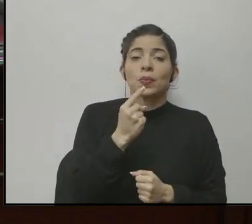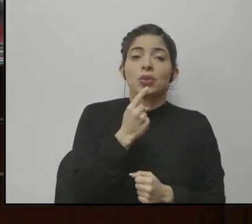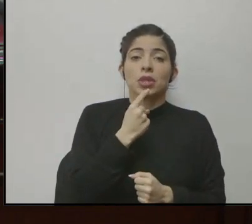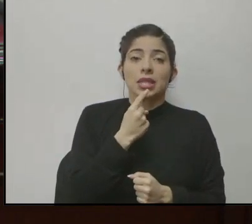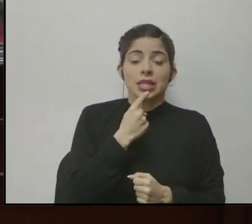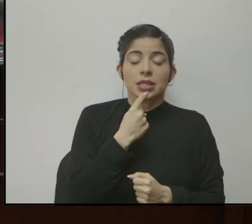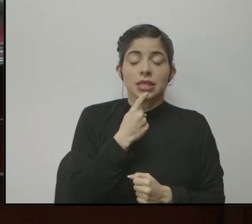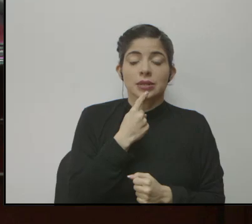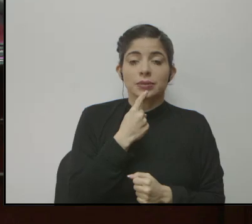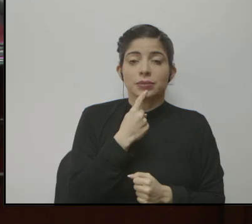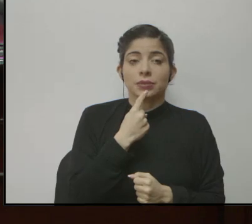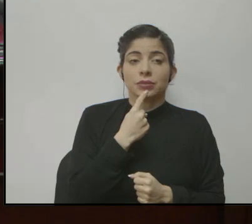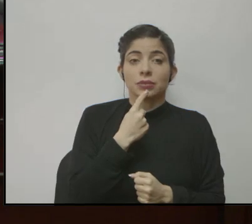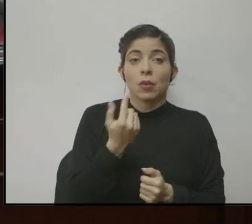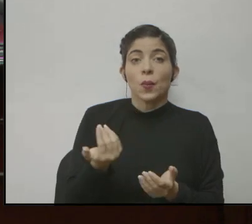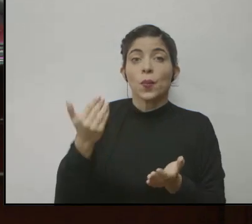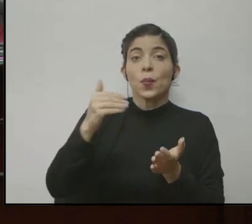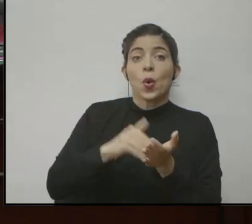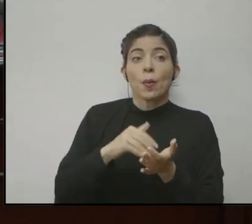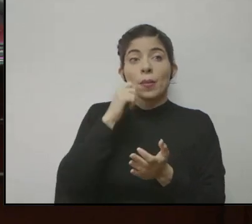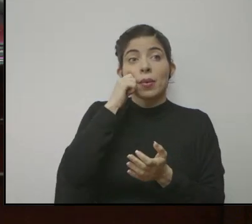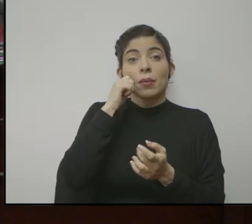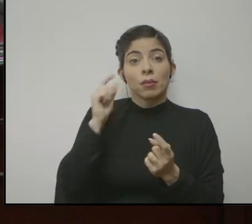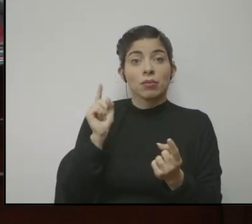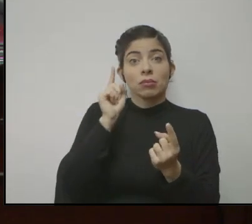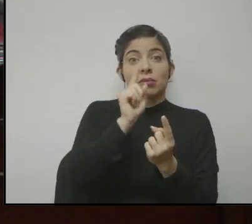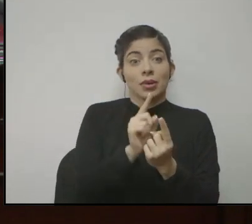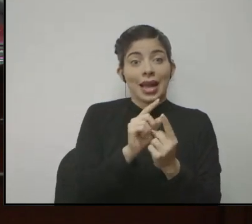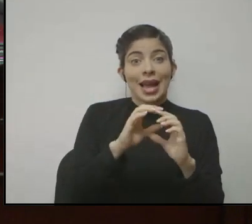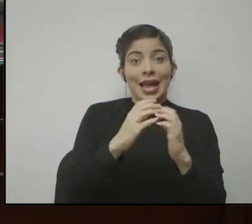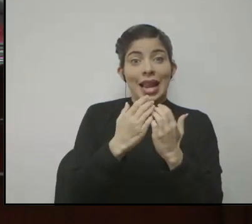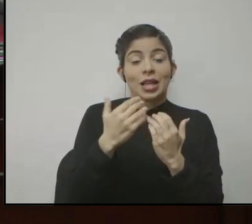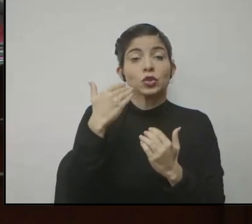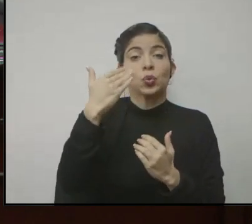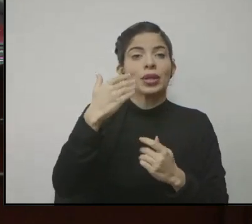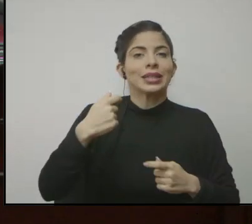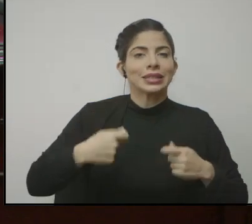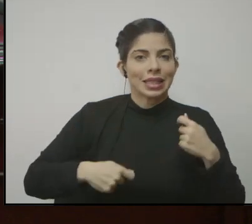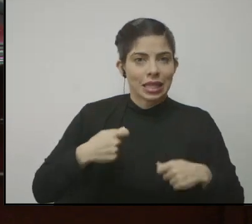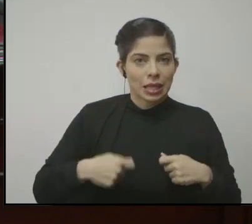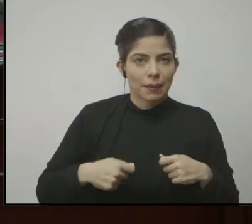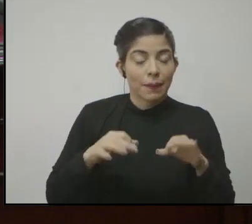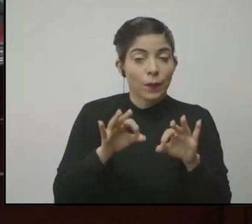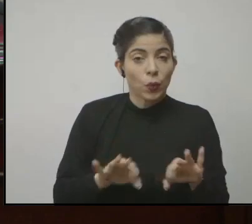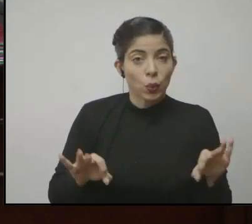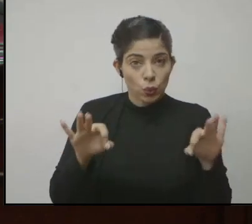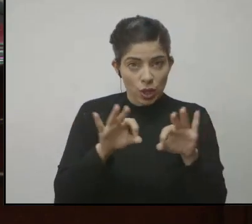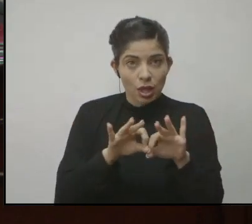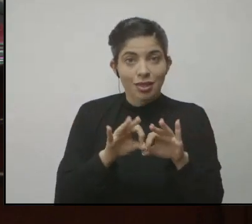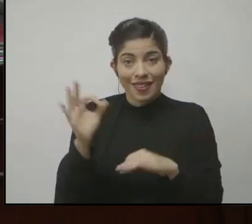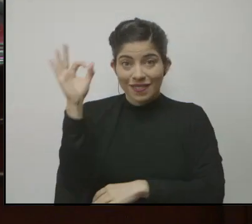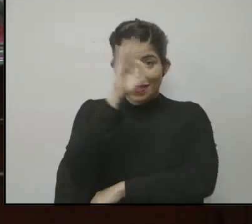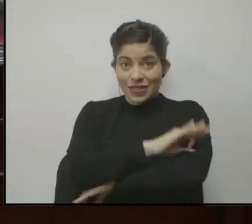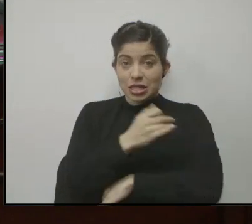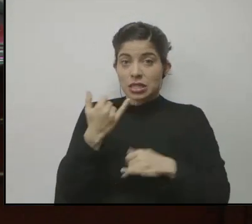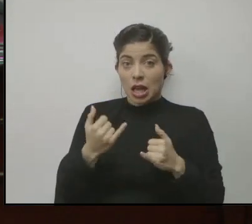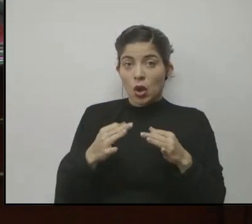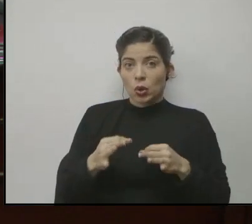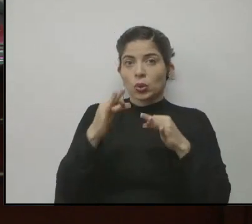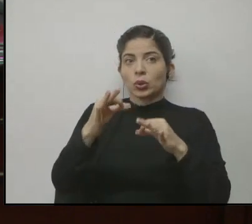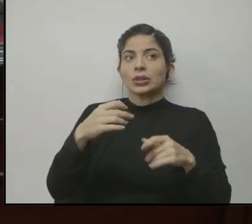que el regreso presencial a clases estaría para septiembre, muy importante. La fecha ahora es